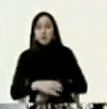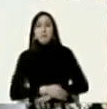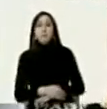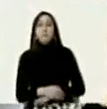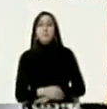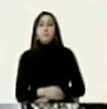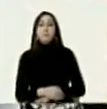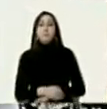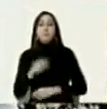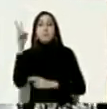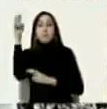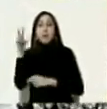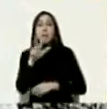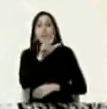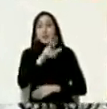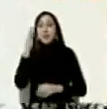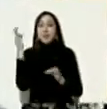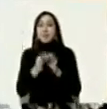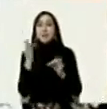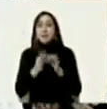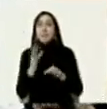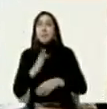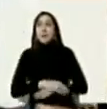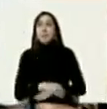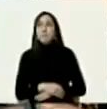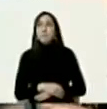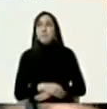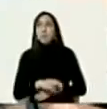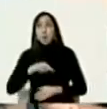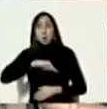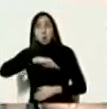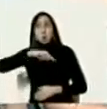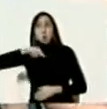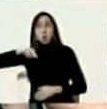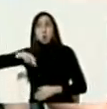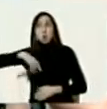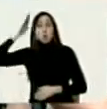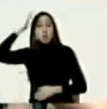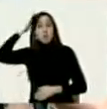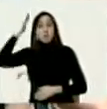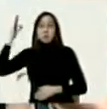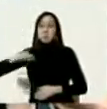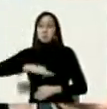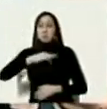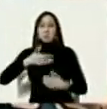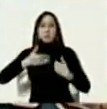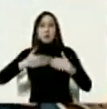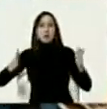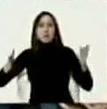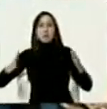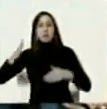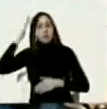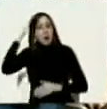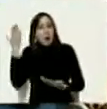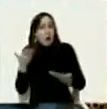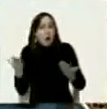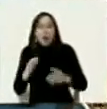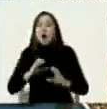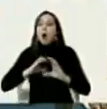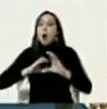viernes 3 de septiembre ya y nosotros vamos como ustedes saben con un espíritu abierto a conversar